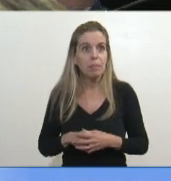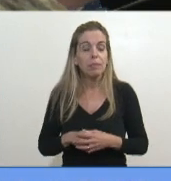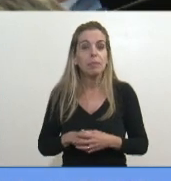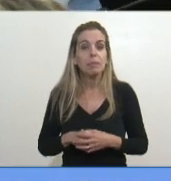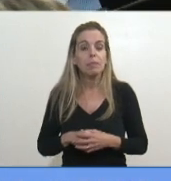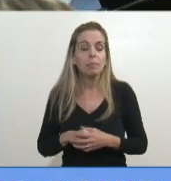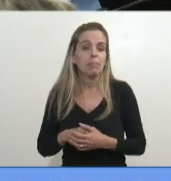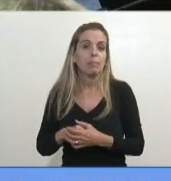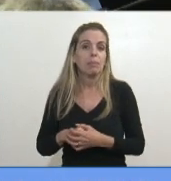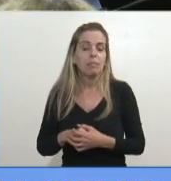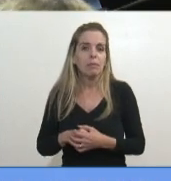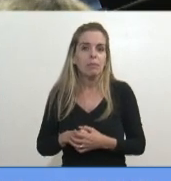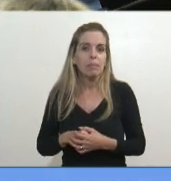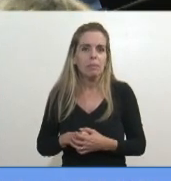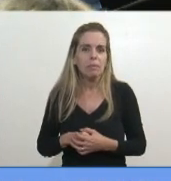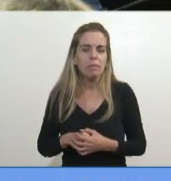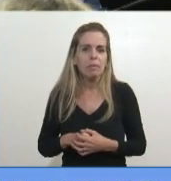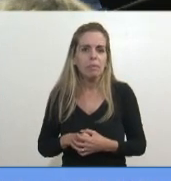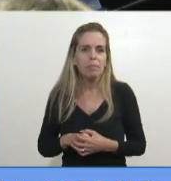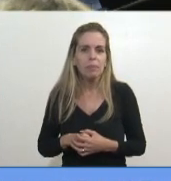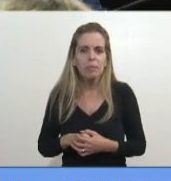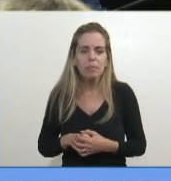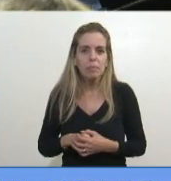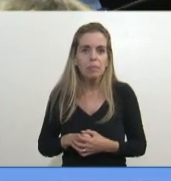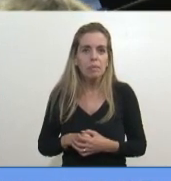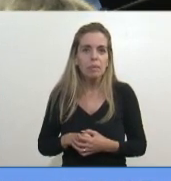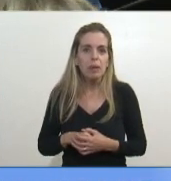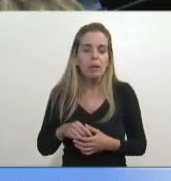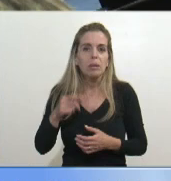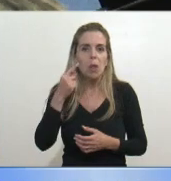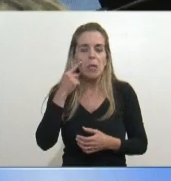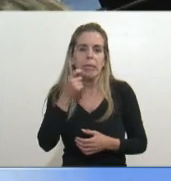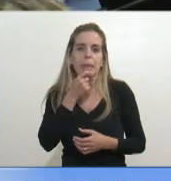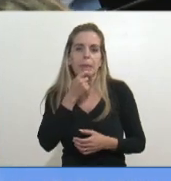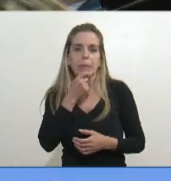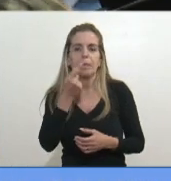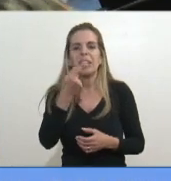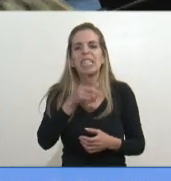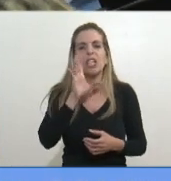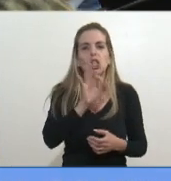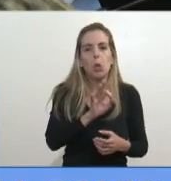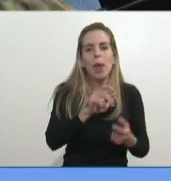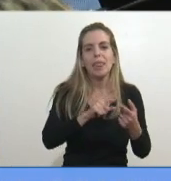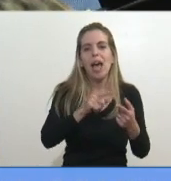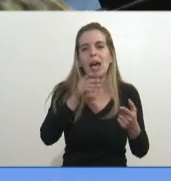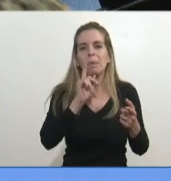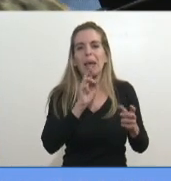¿Esto qué hace? Simplemente segmenta, dice, bueno, bajo riesgo, 150, mediano riesgo, 250,